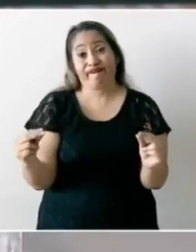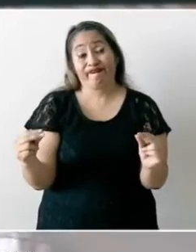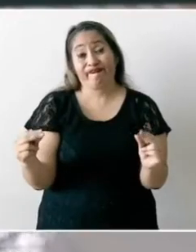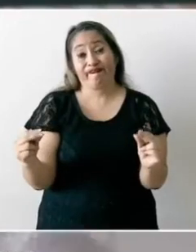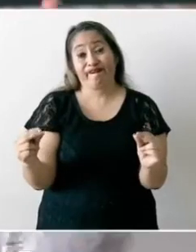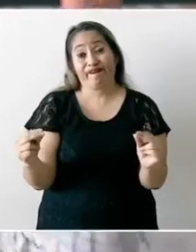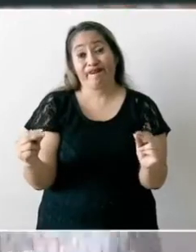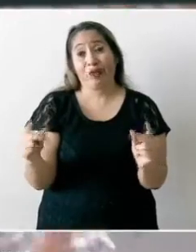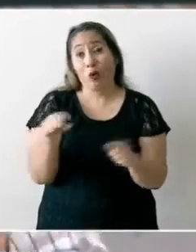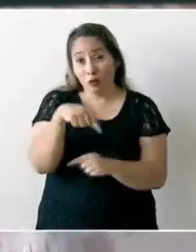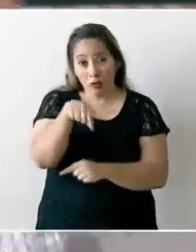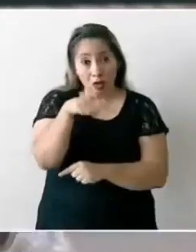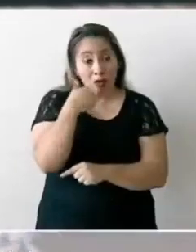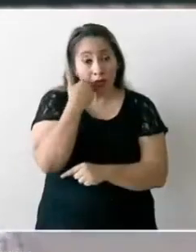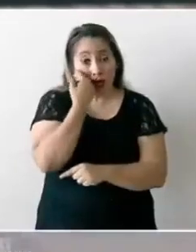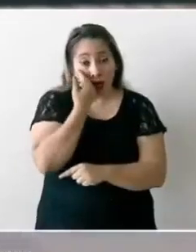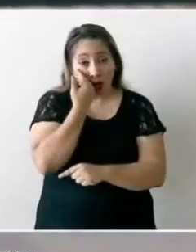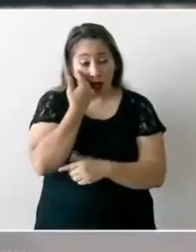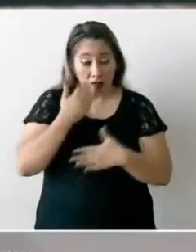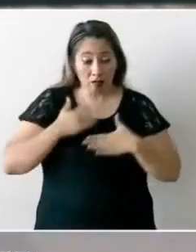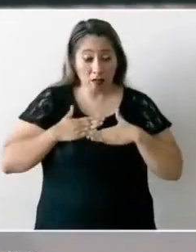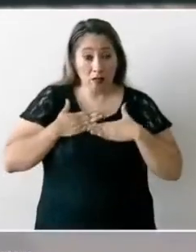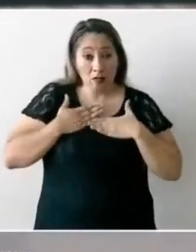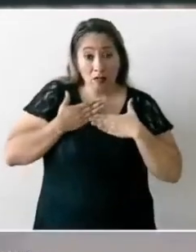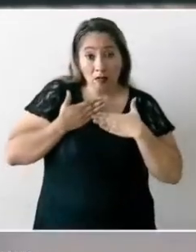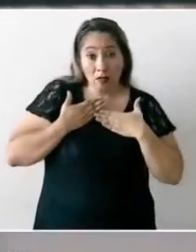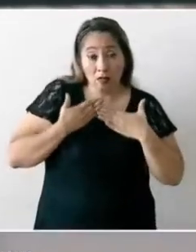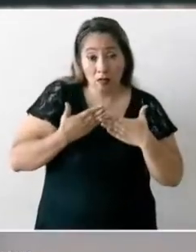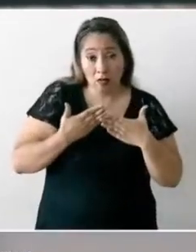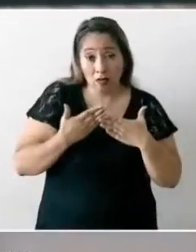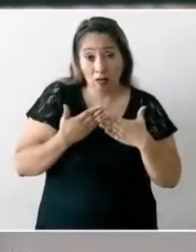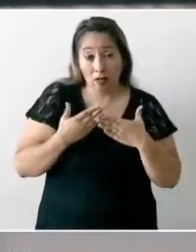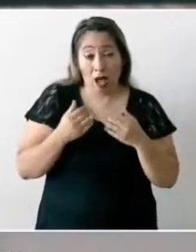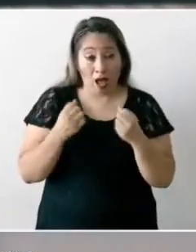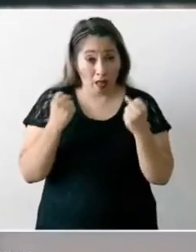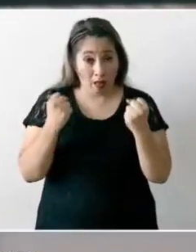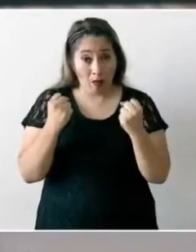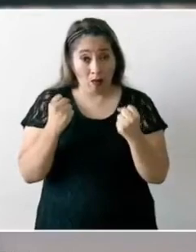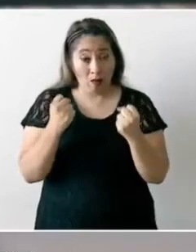¿Ustedes creen que yo voy a confiar en el Poder Judicial?